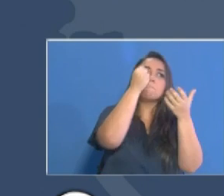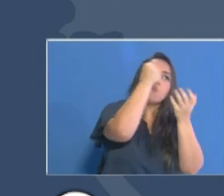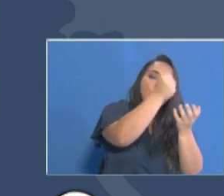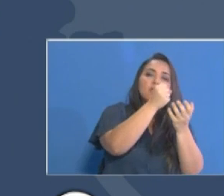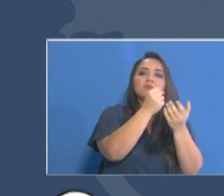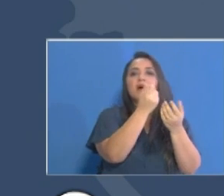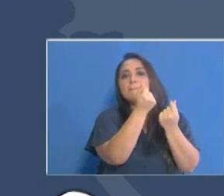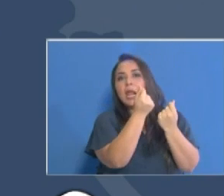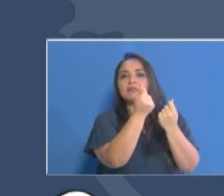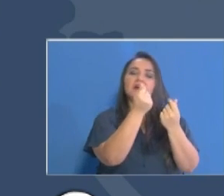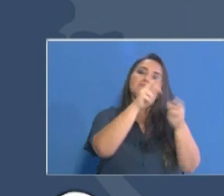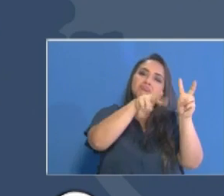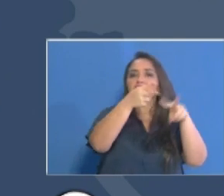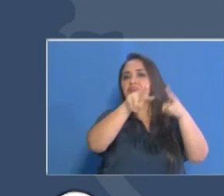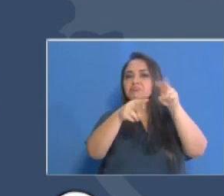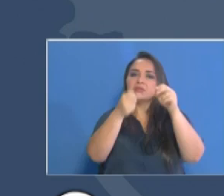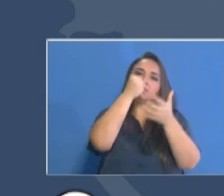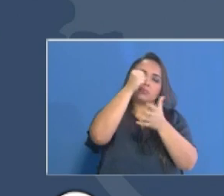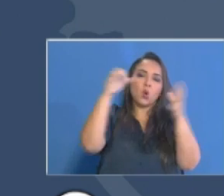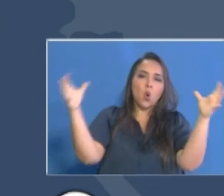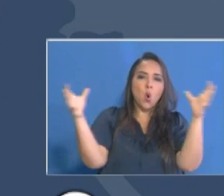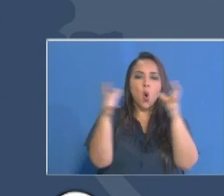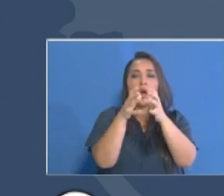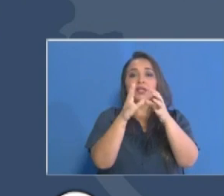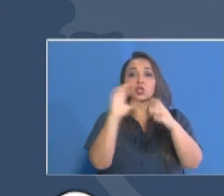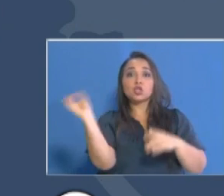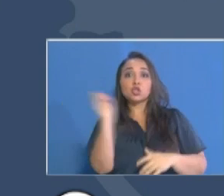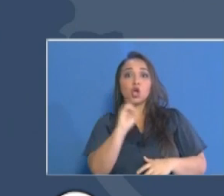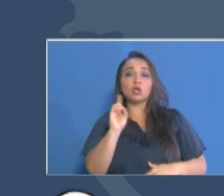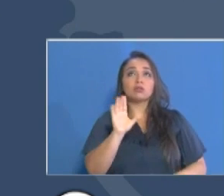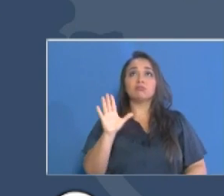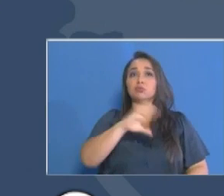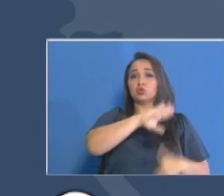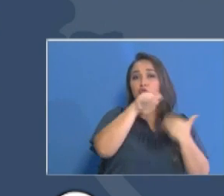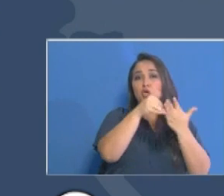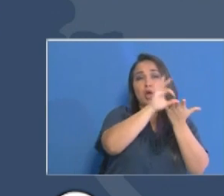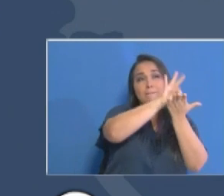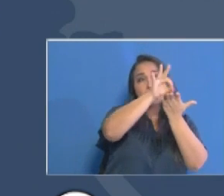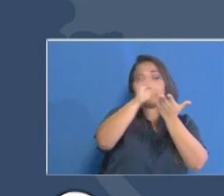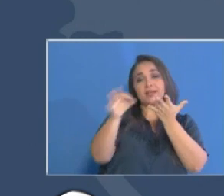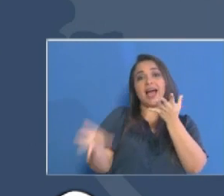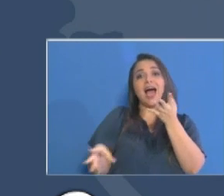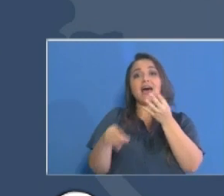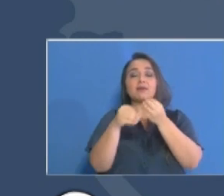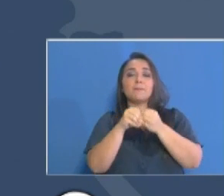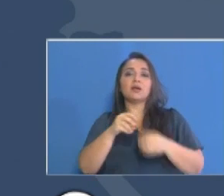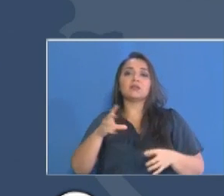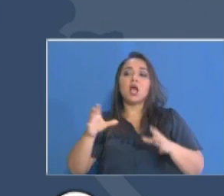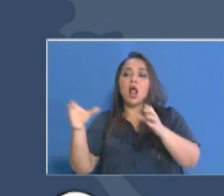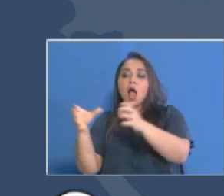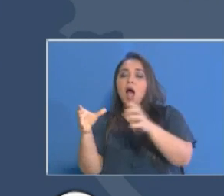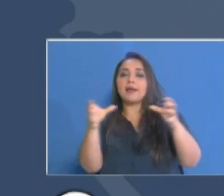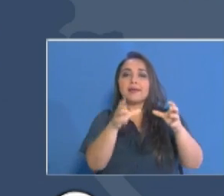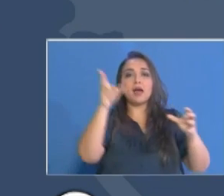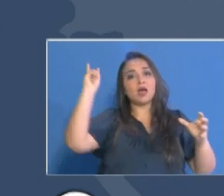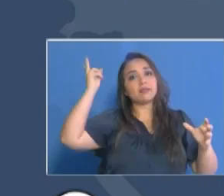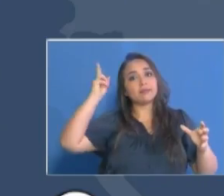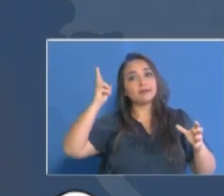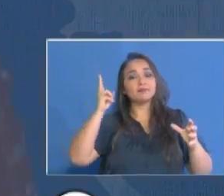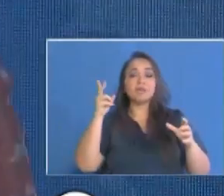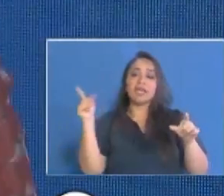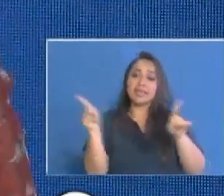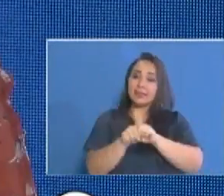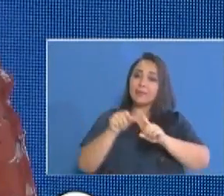y ancho no solamente de las provincias sino también a áreas comarcales. Importante el esfuerzo que cada una de las instituciones